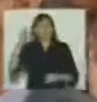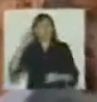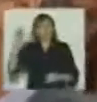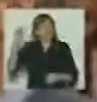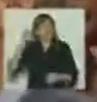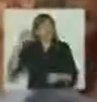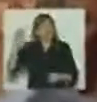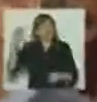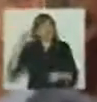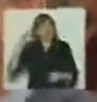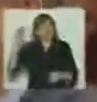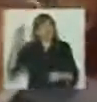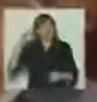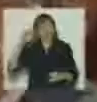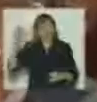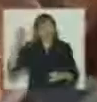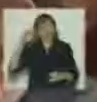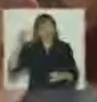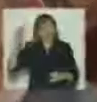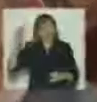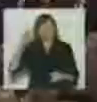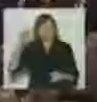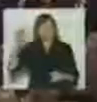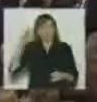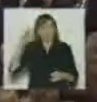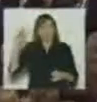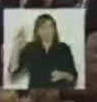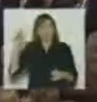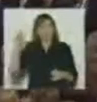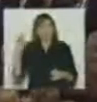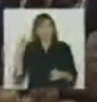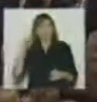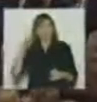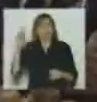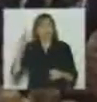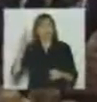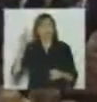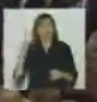porque bueno siempre quiso ser jefe de la ciudad de Buenos Aires pero